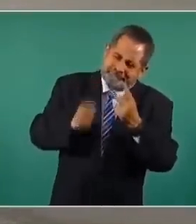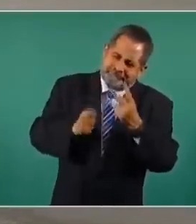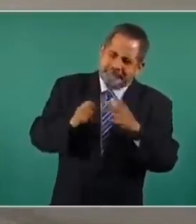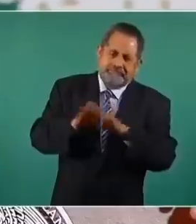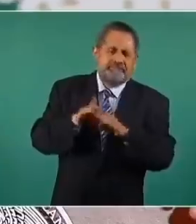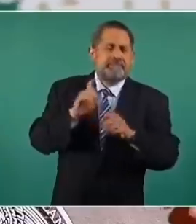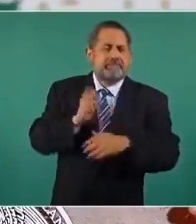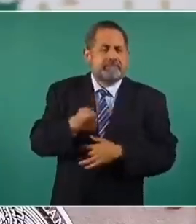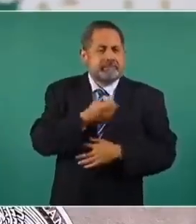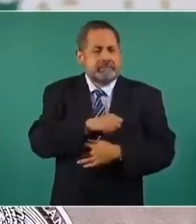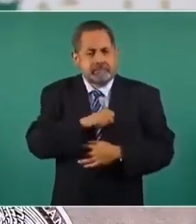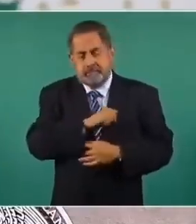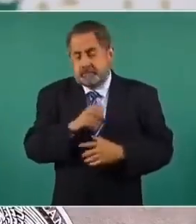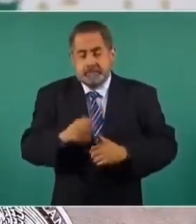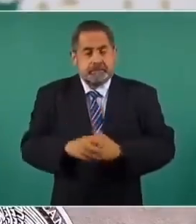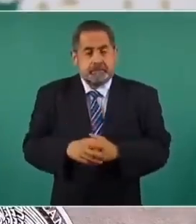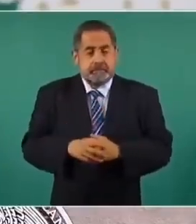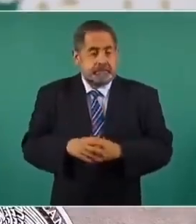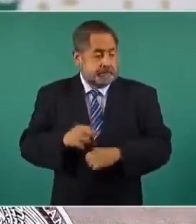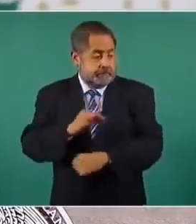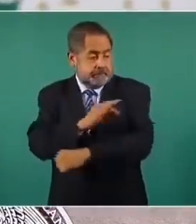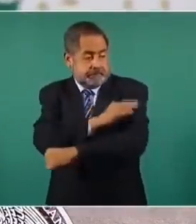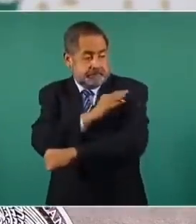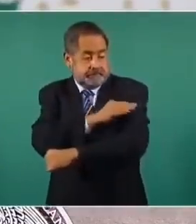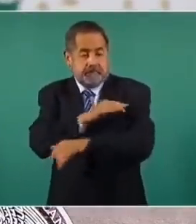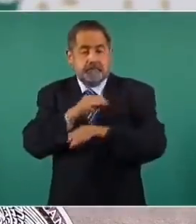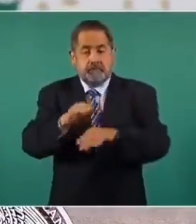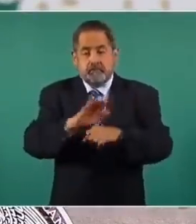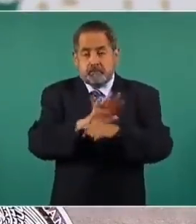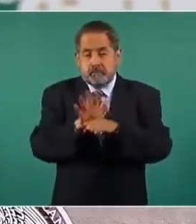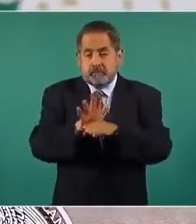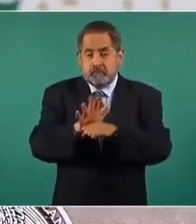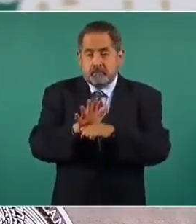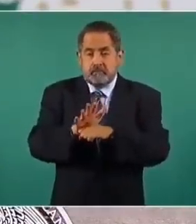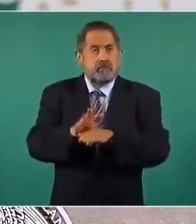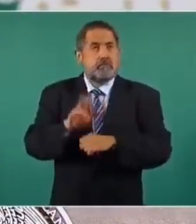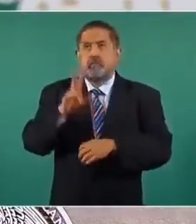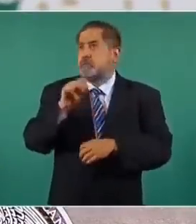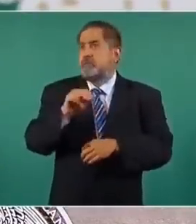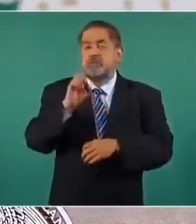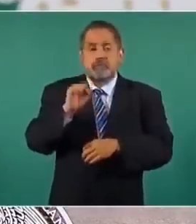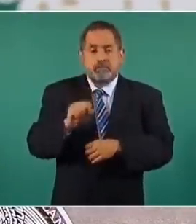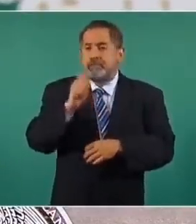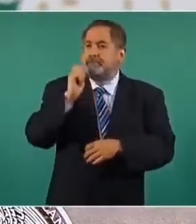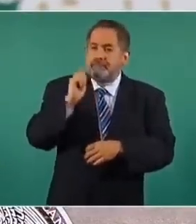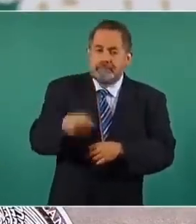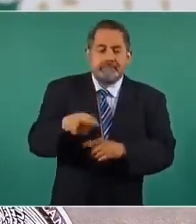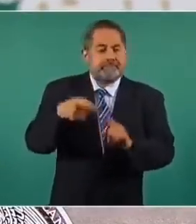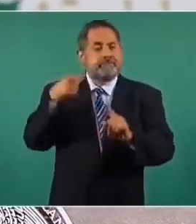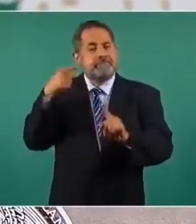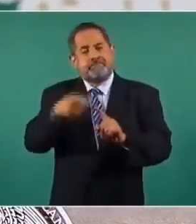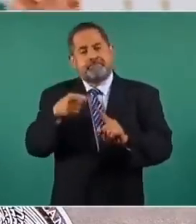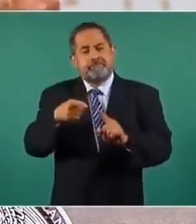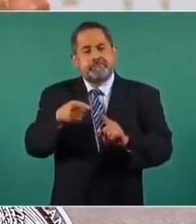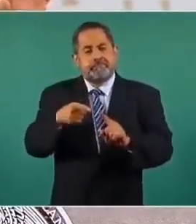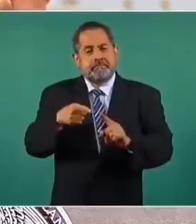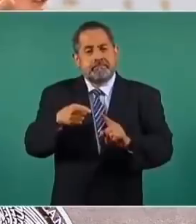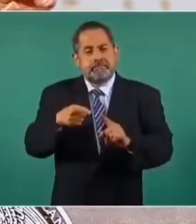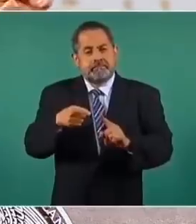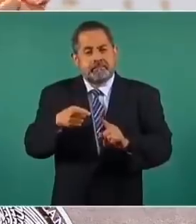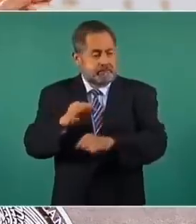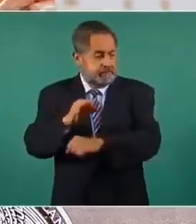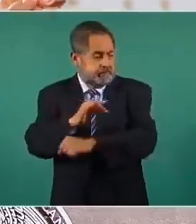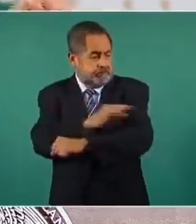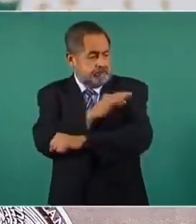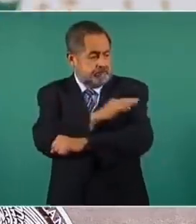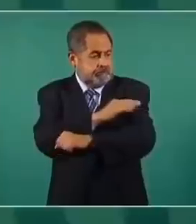salud pública. La vacunación contra COVID no es una vacunación que tenga como propósito la